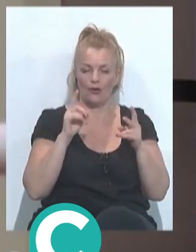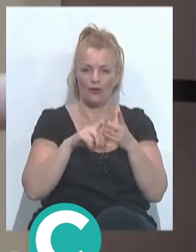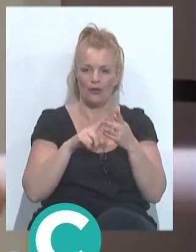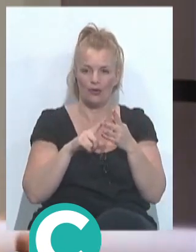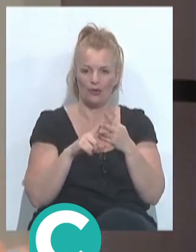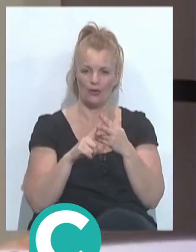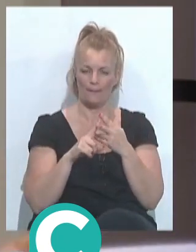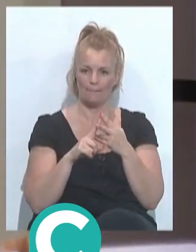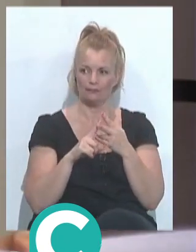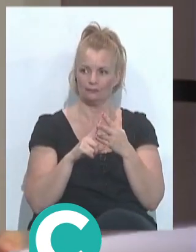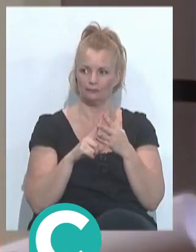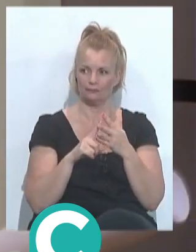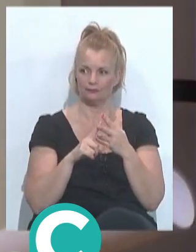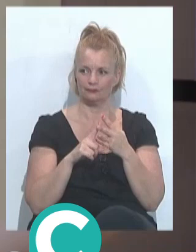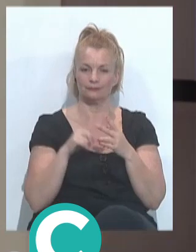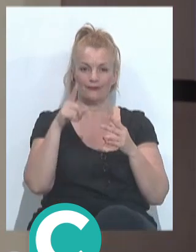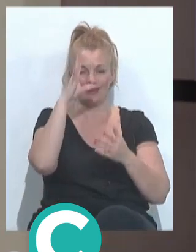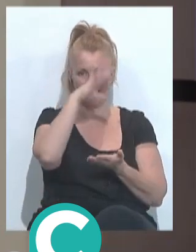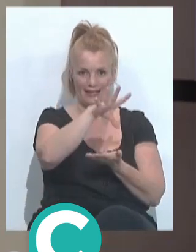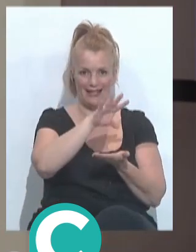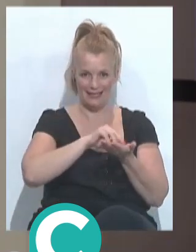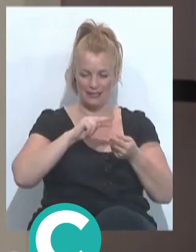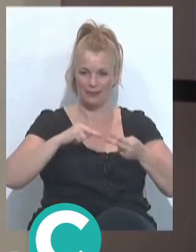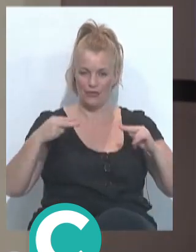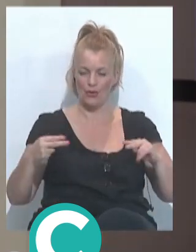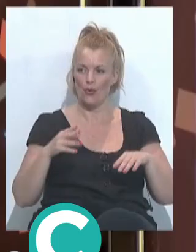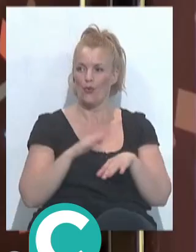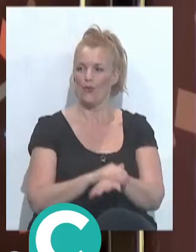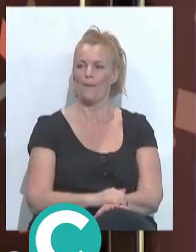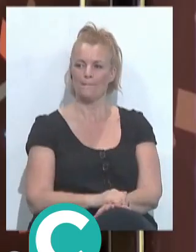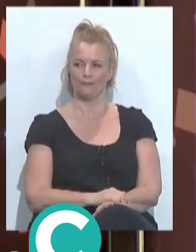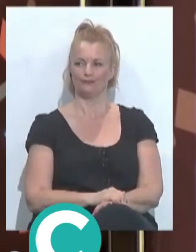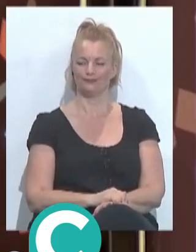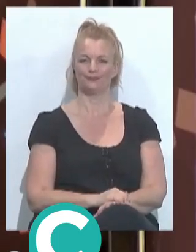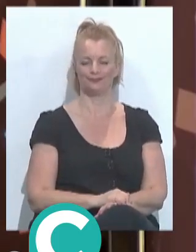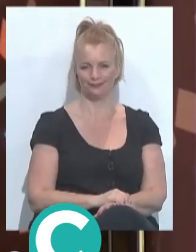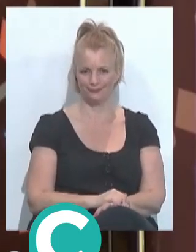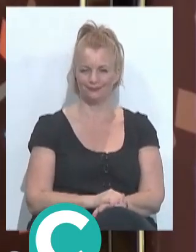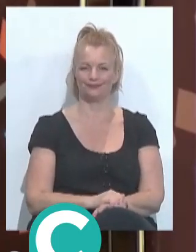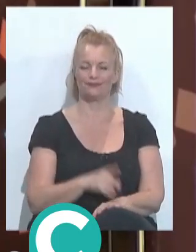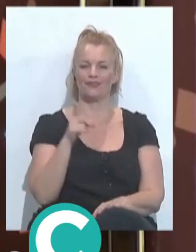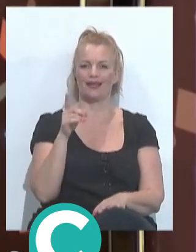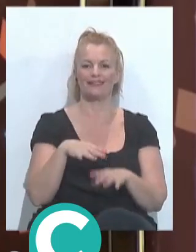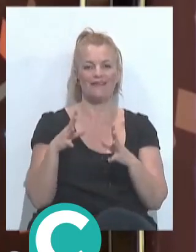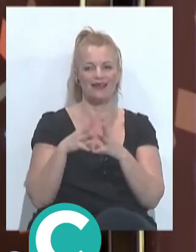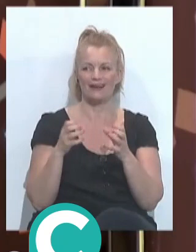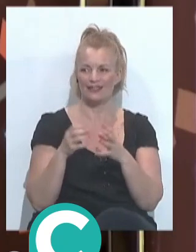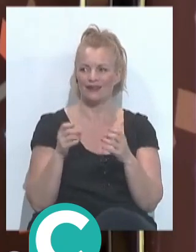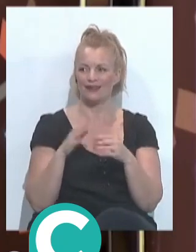me lo pones ahí en la interpretación de la norma hemos tenido tendría que sacarlo me la ha pasado